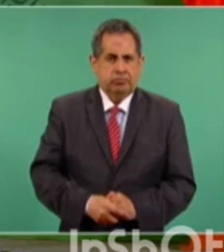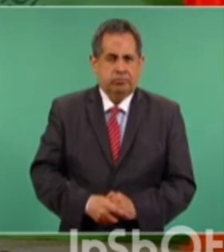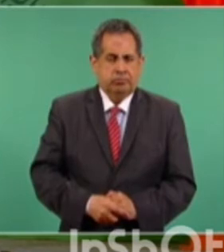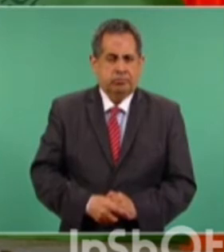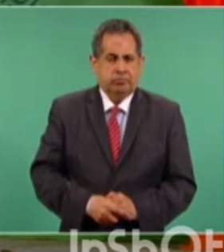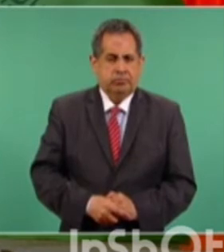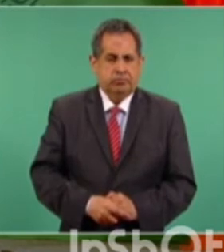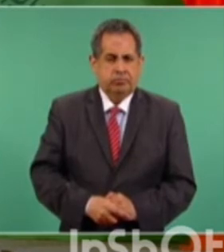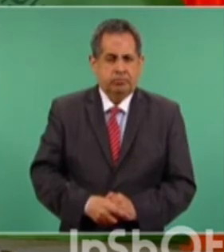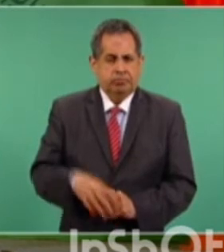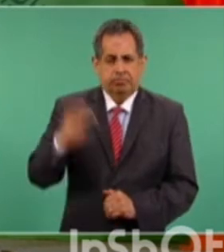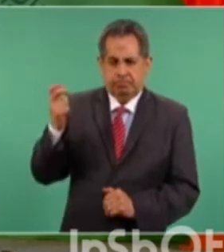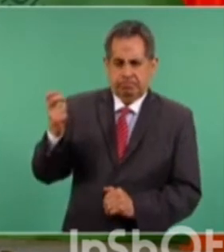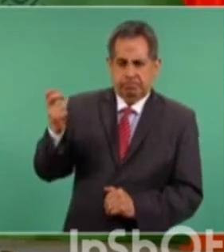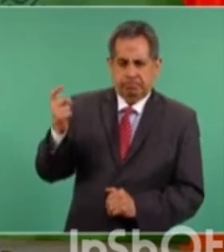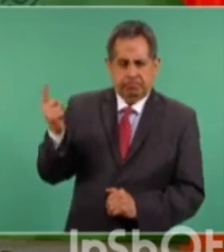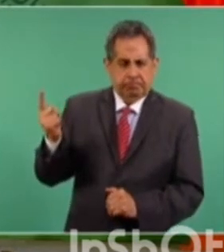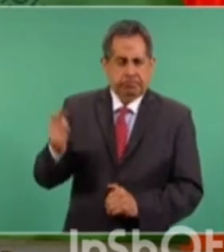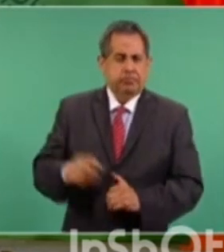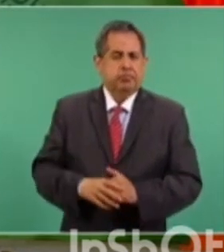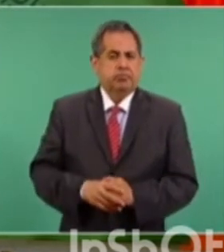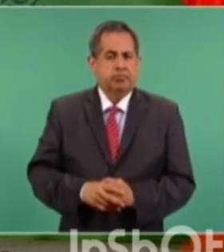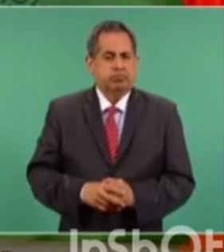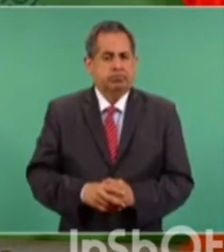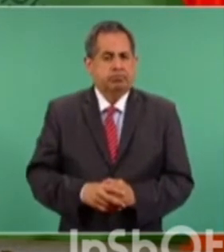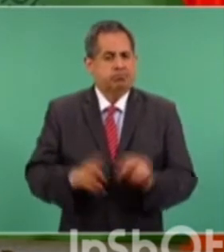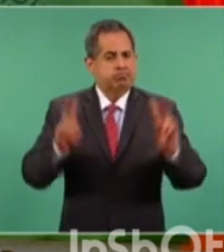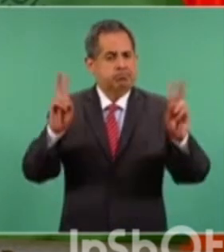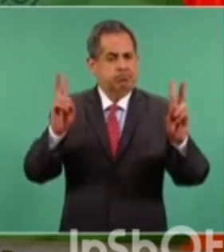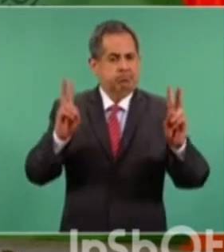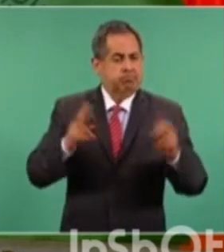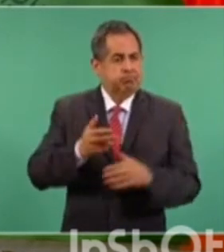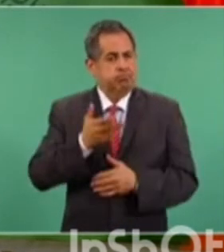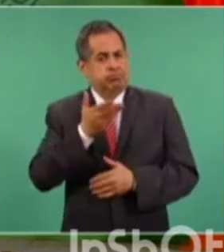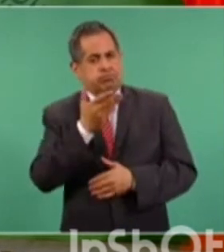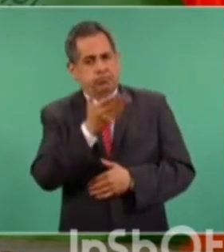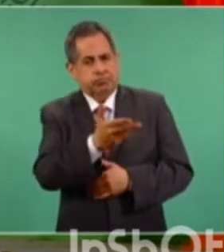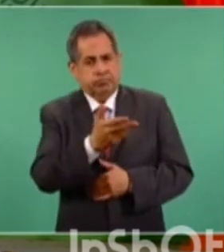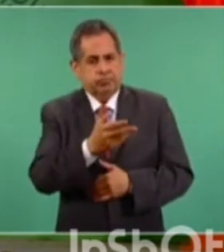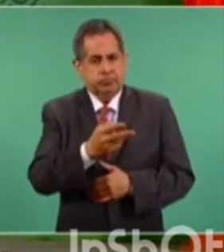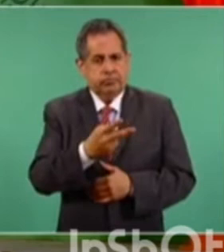Aquí está, en este marco, ciudadano vicepresidente,